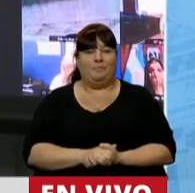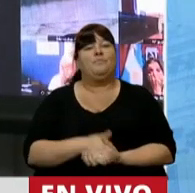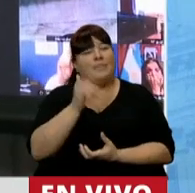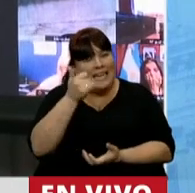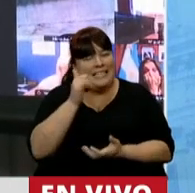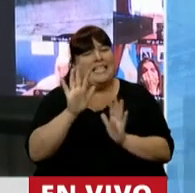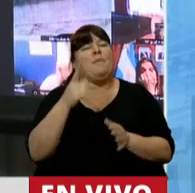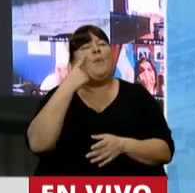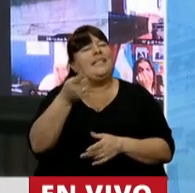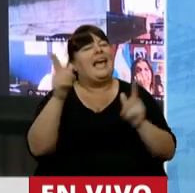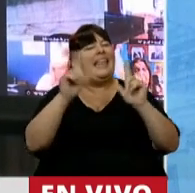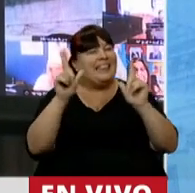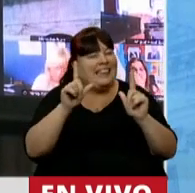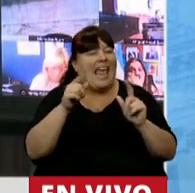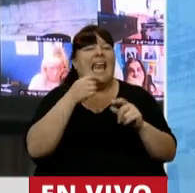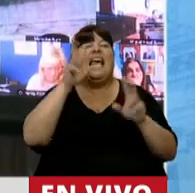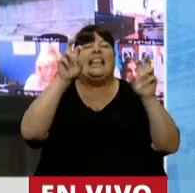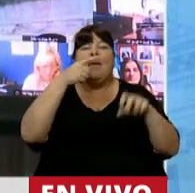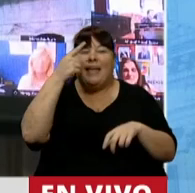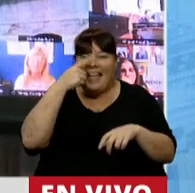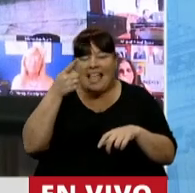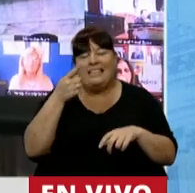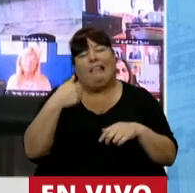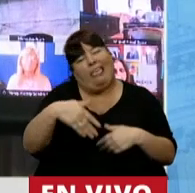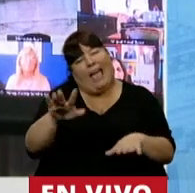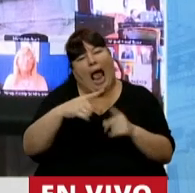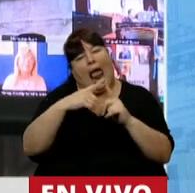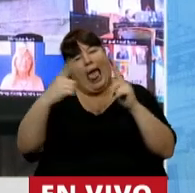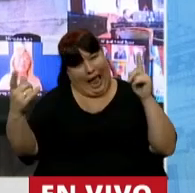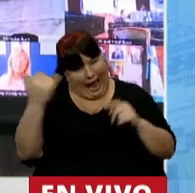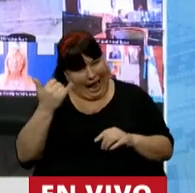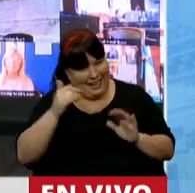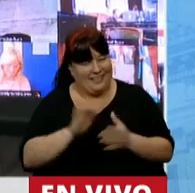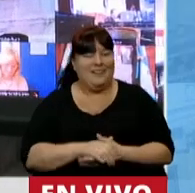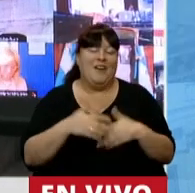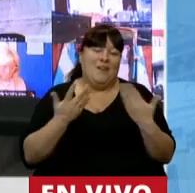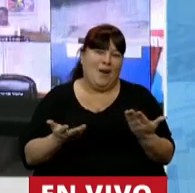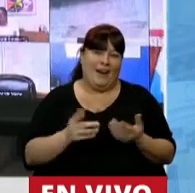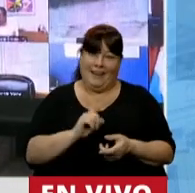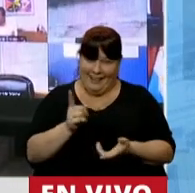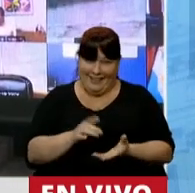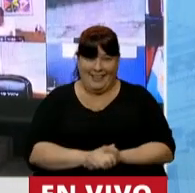Sí, pero vio que en la televisión cuando el tema es interesante le dan un poco más de tiempo no